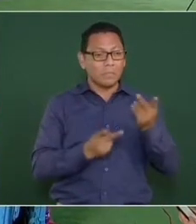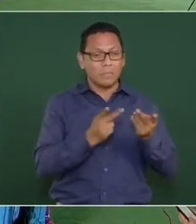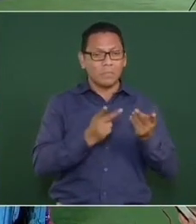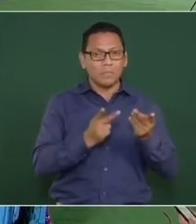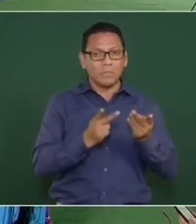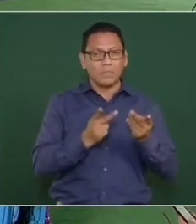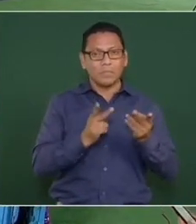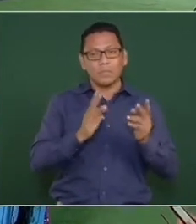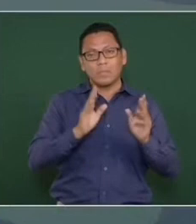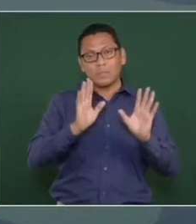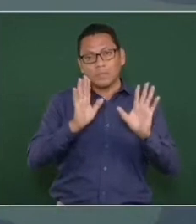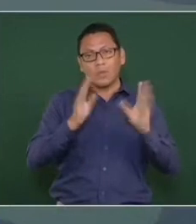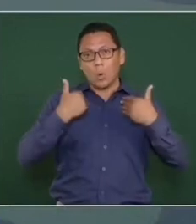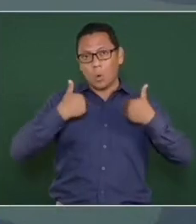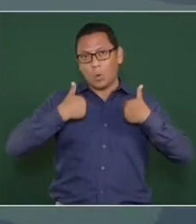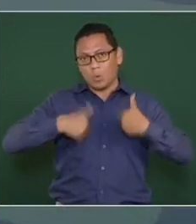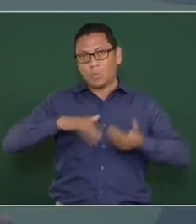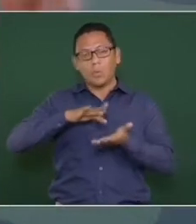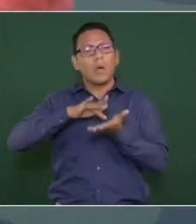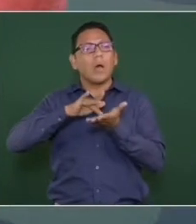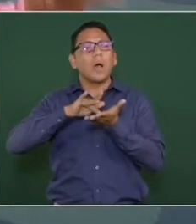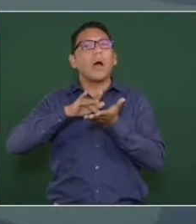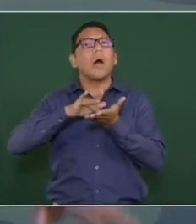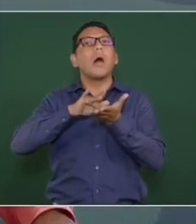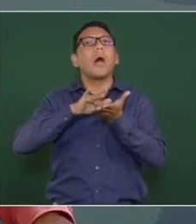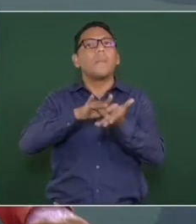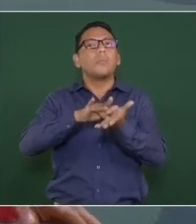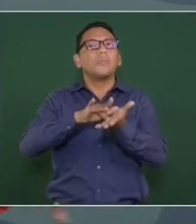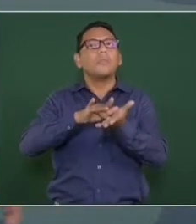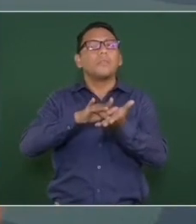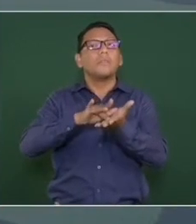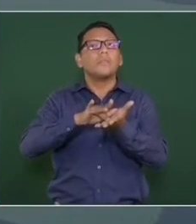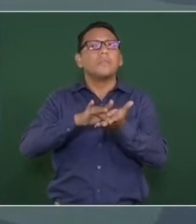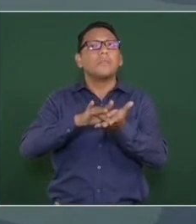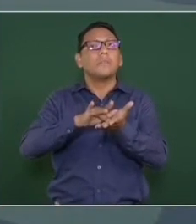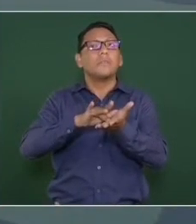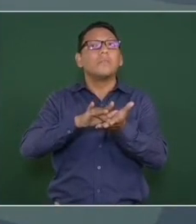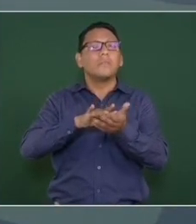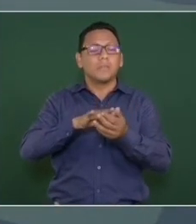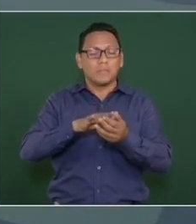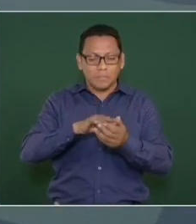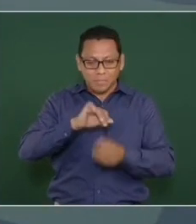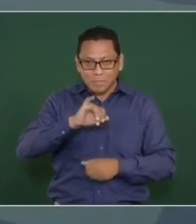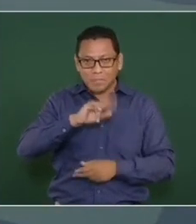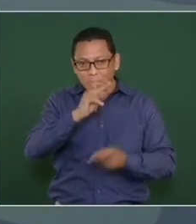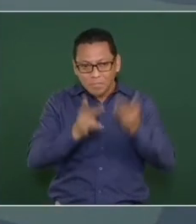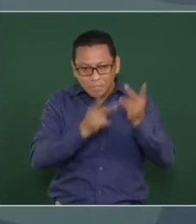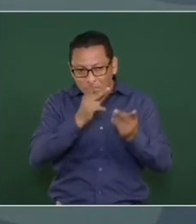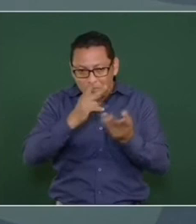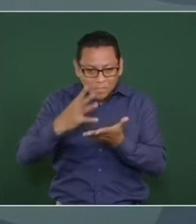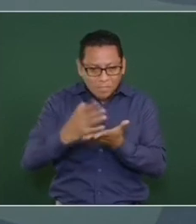Y yo voy a apoyar al que gane la encuesta.